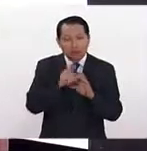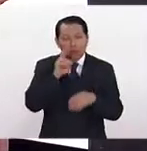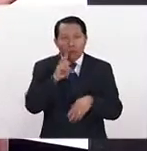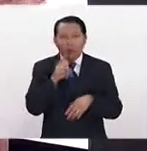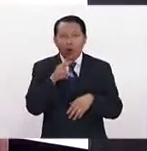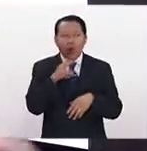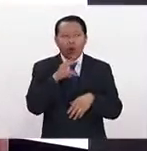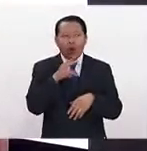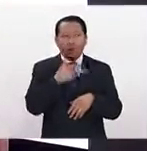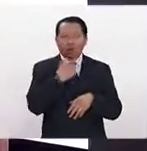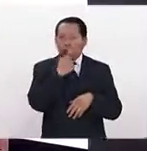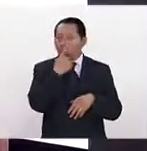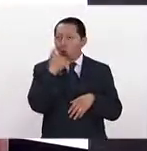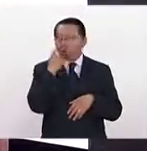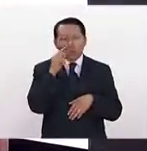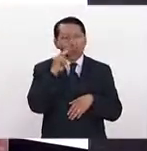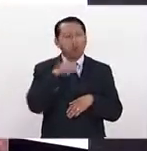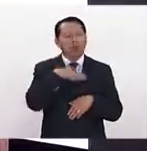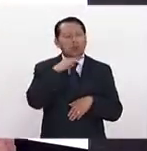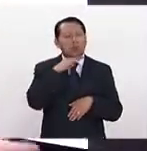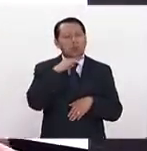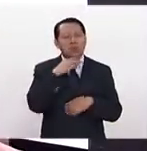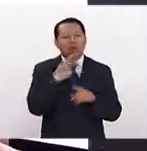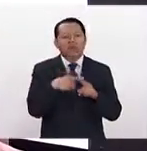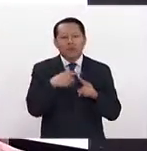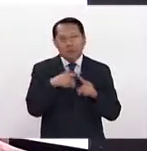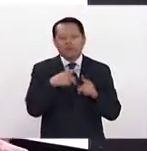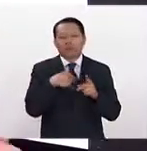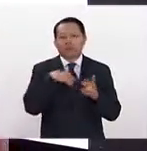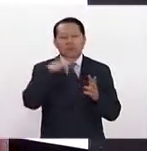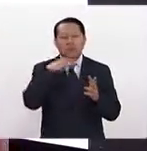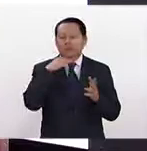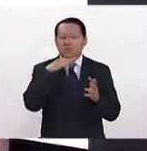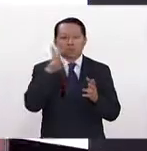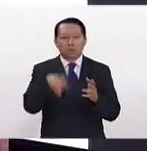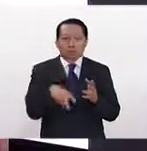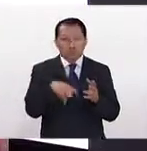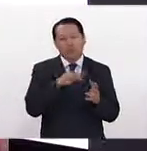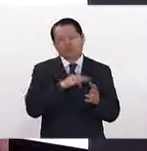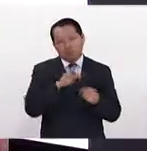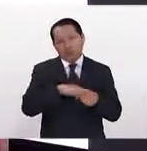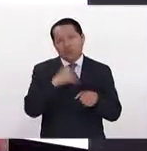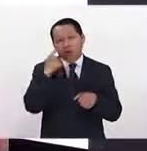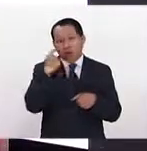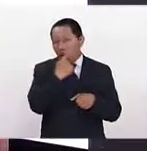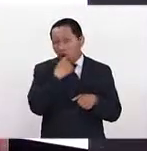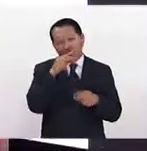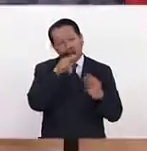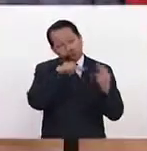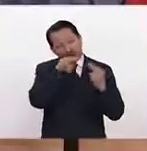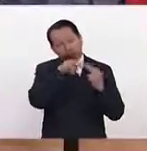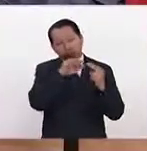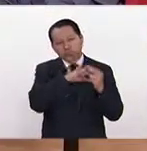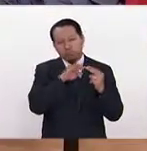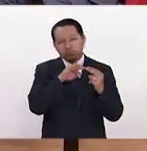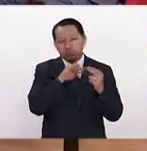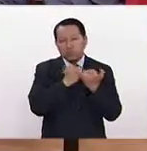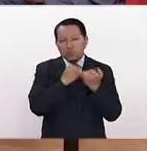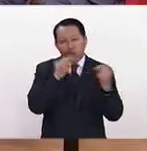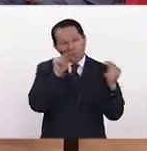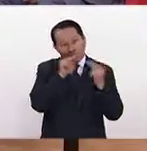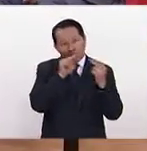ojos, tienes luz, ay, oye, ni te había visto. Y expresas todo, ¿no? Exactamente. Y eso es luz, y eso es muy bonito, además,